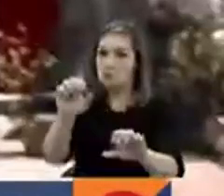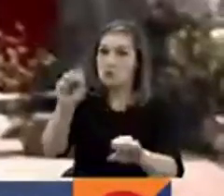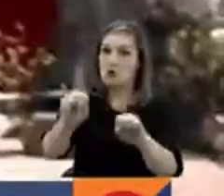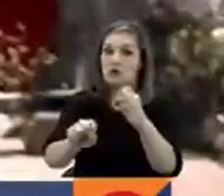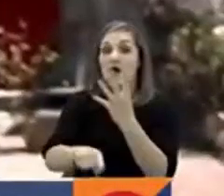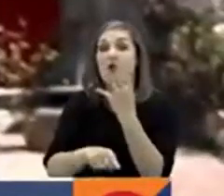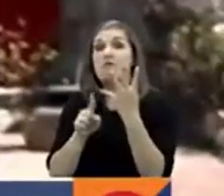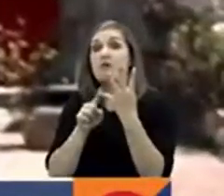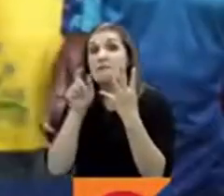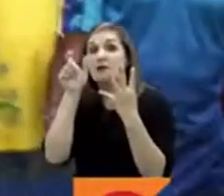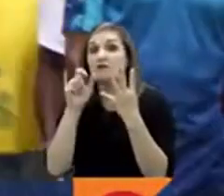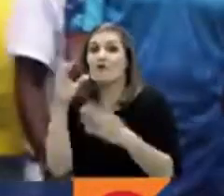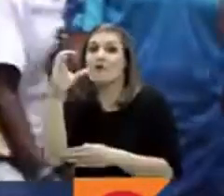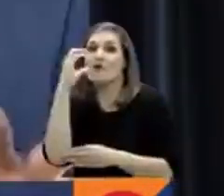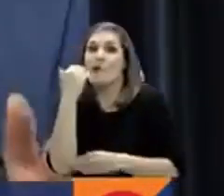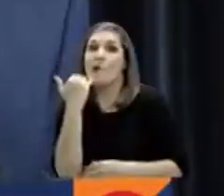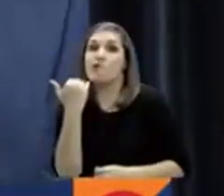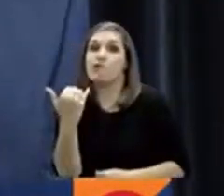colombiano.